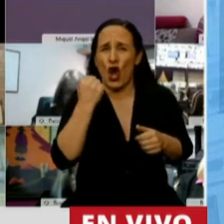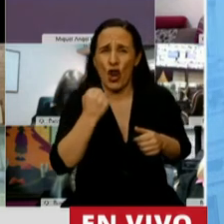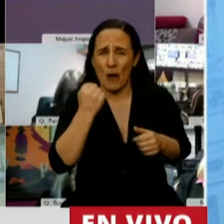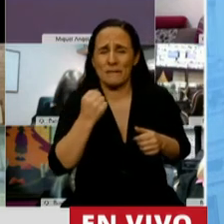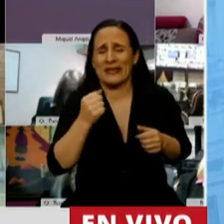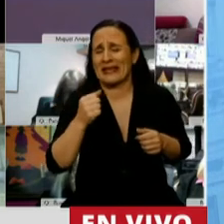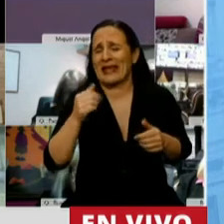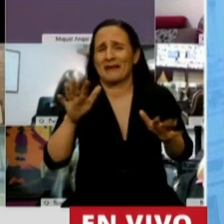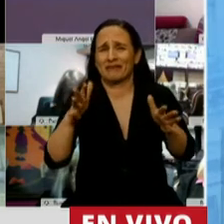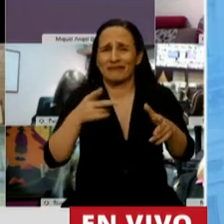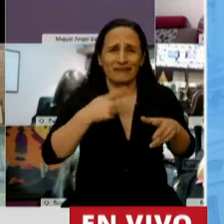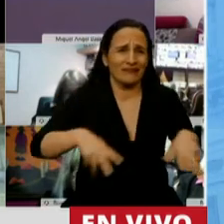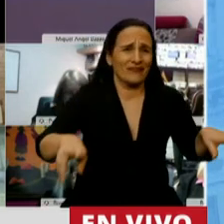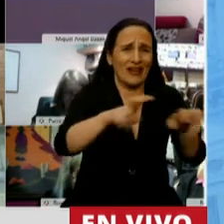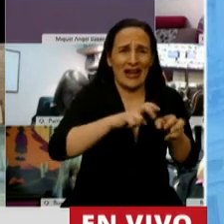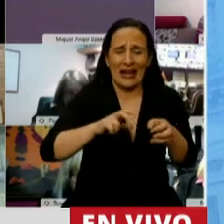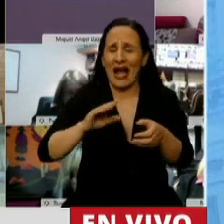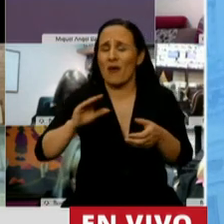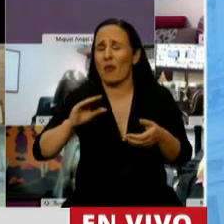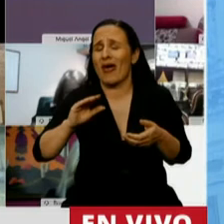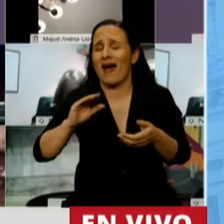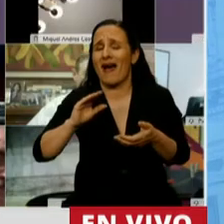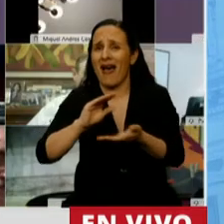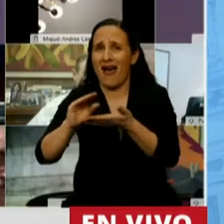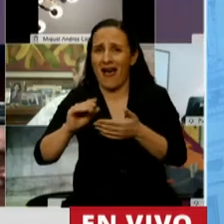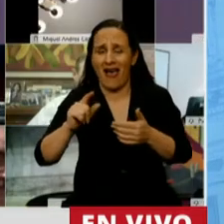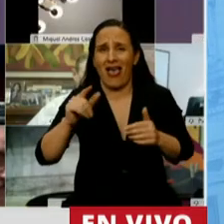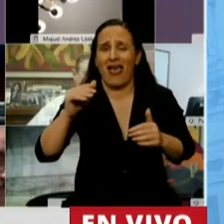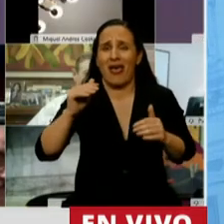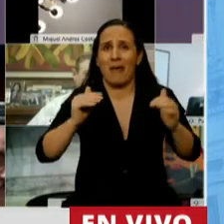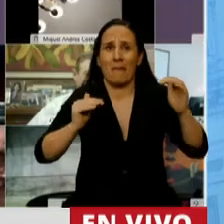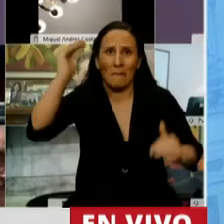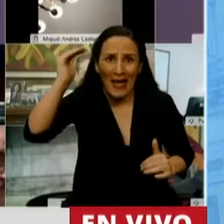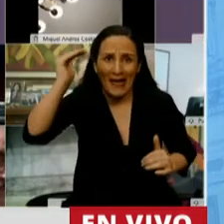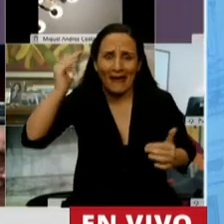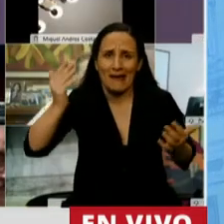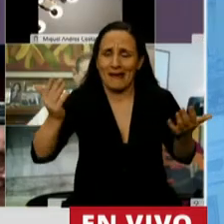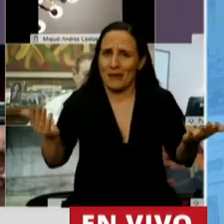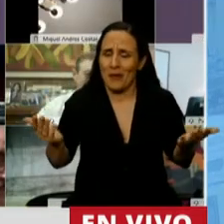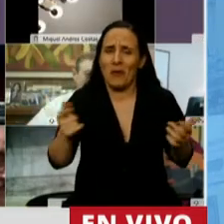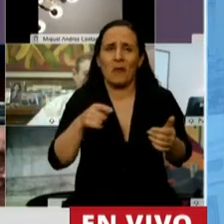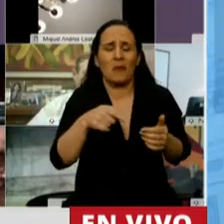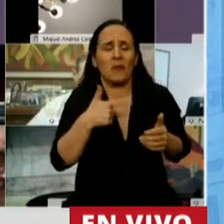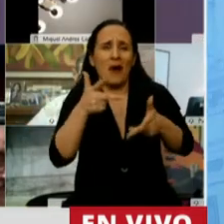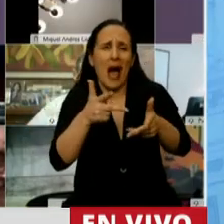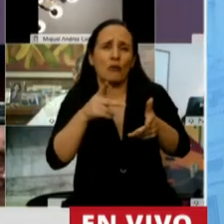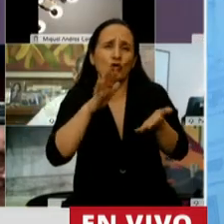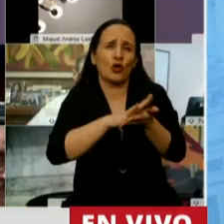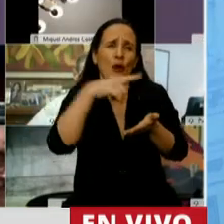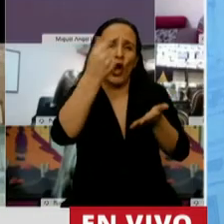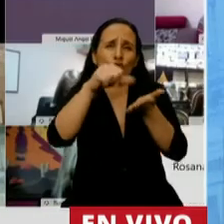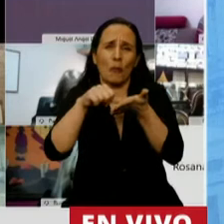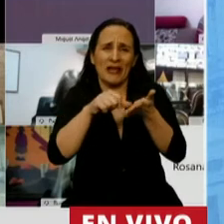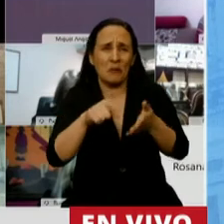déficits que van del 10 al 20% de su PBI. Digo esto porque si no parece que el problema fuera solo Argentina. Y no